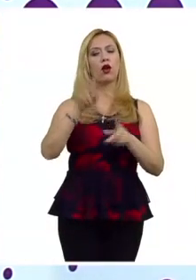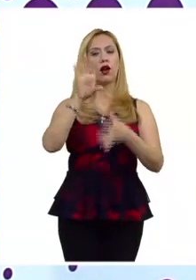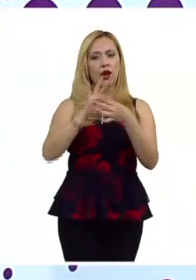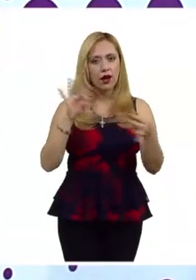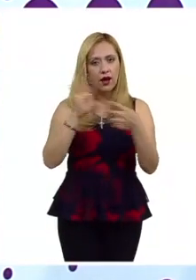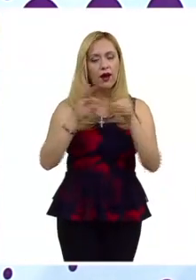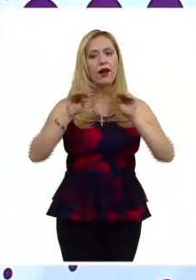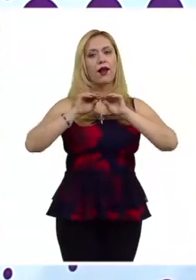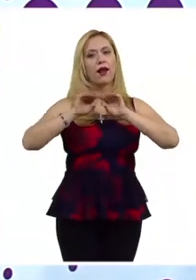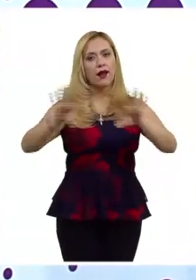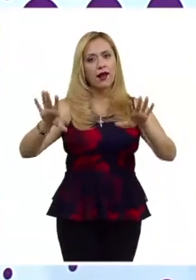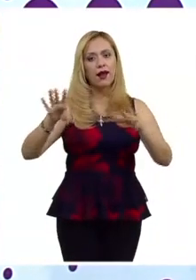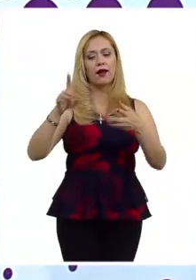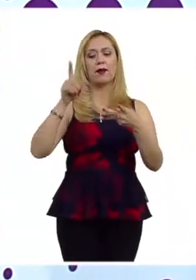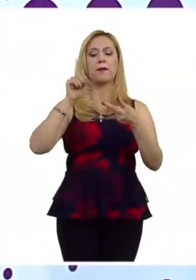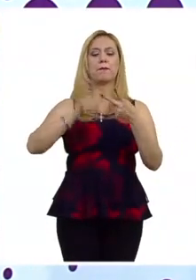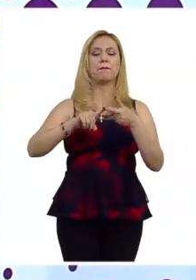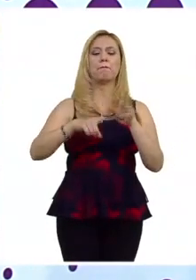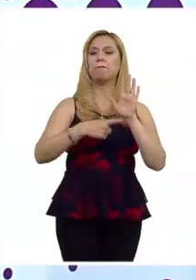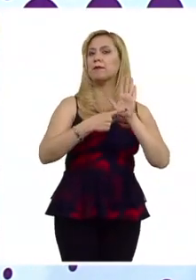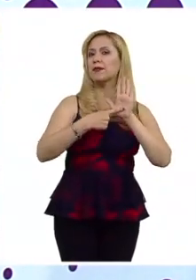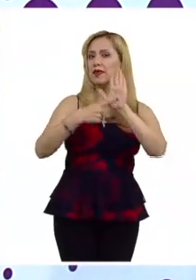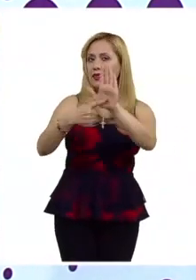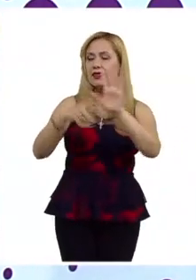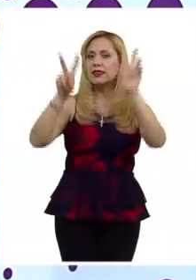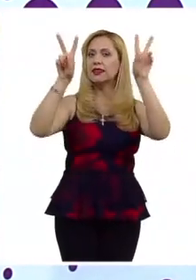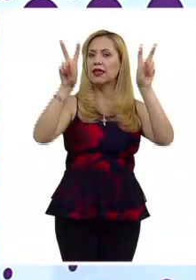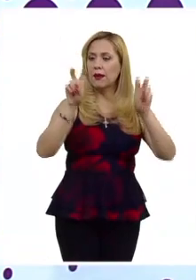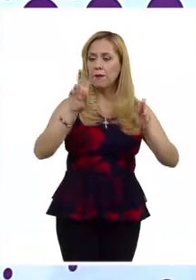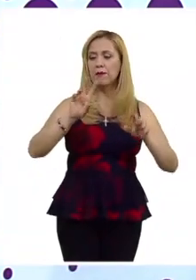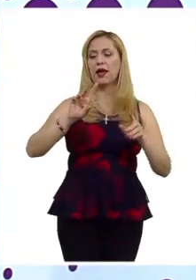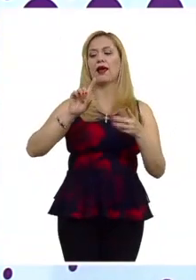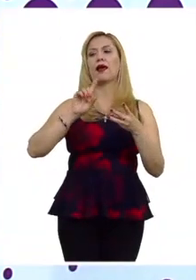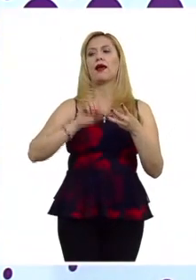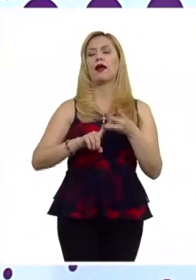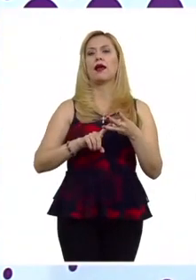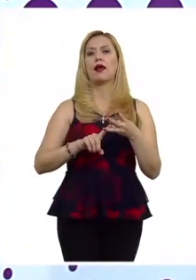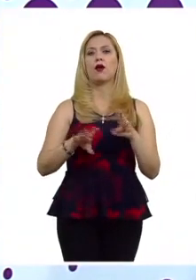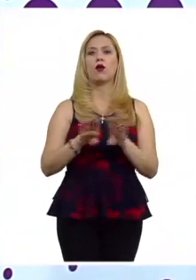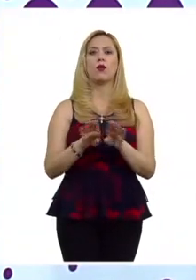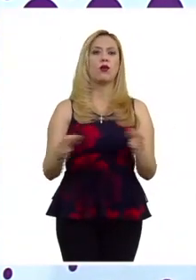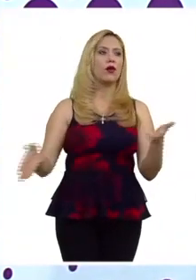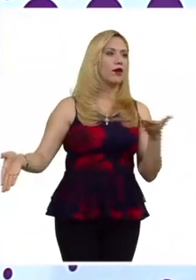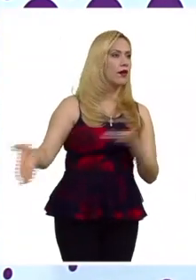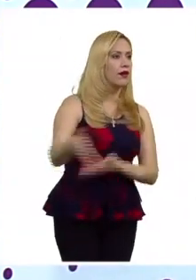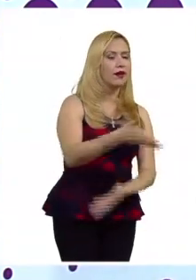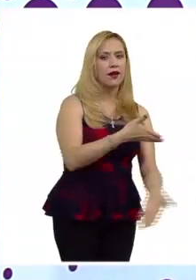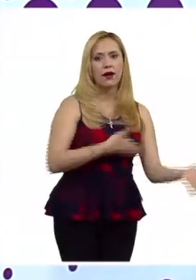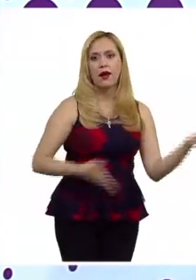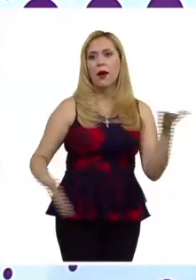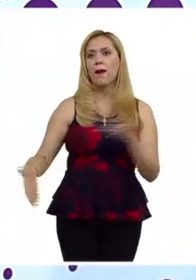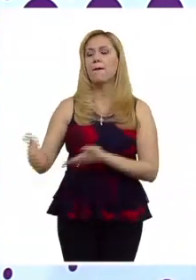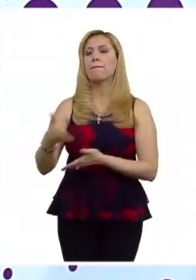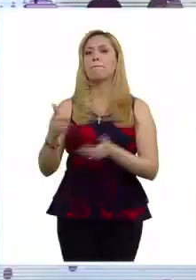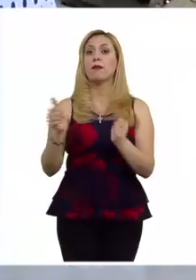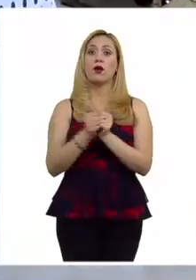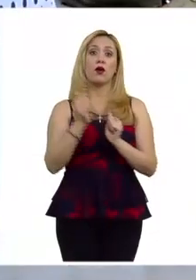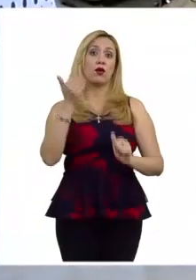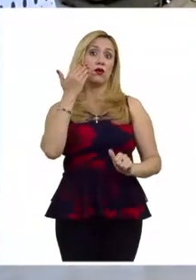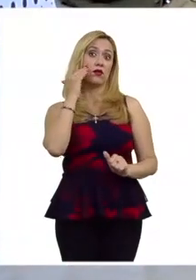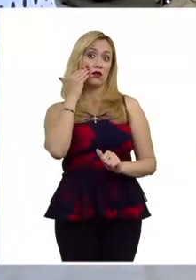seguir hablando del tema el seguir exhibiendo y sobre todo en este tráfico de relaciones sociales que se dan a partir de las redes